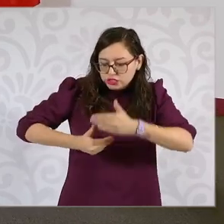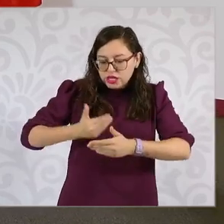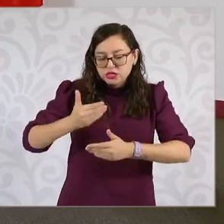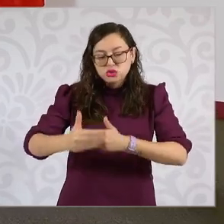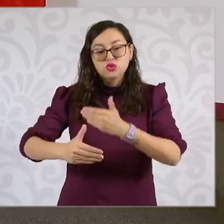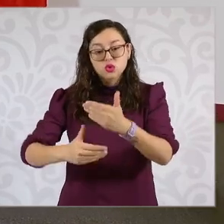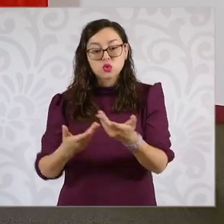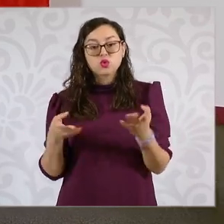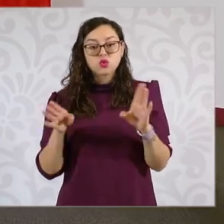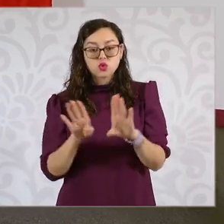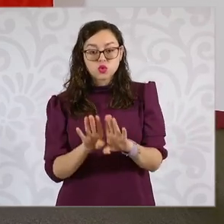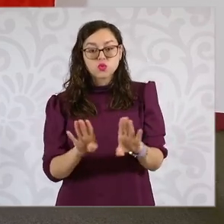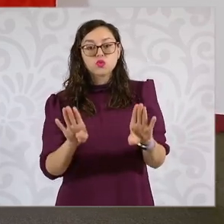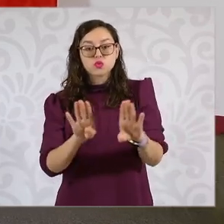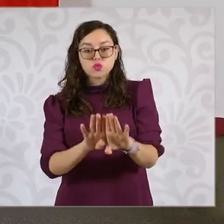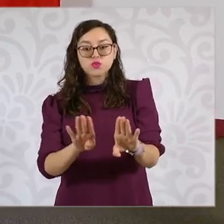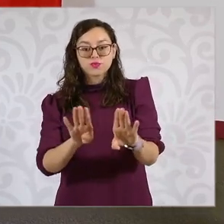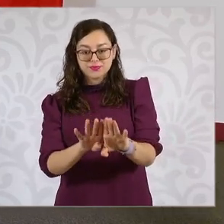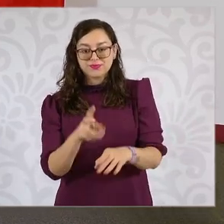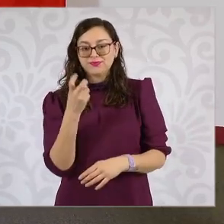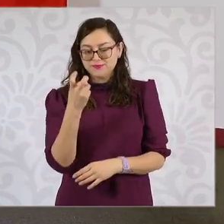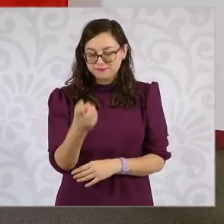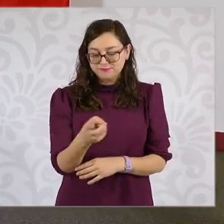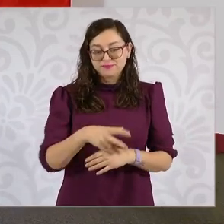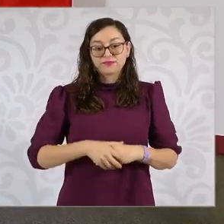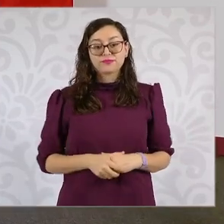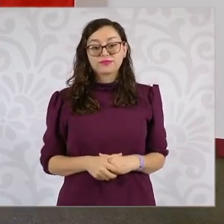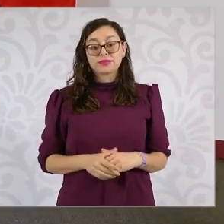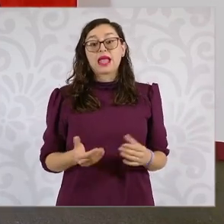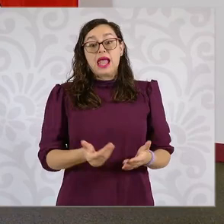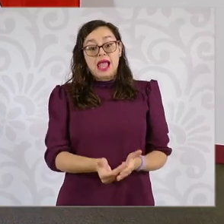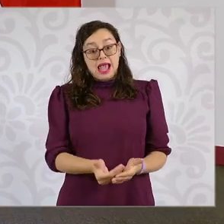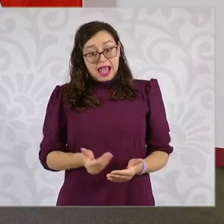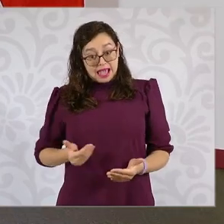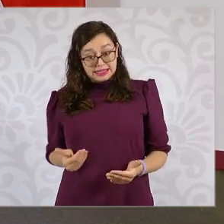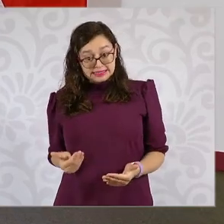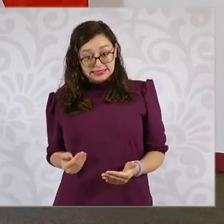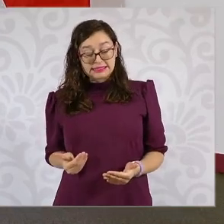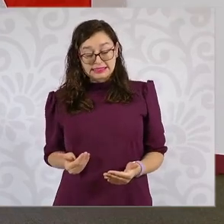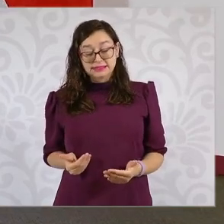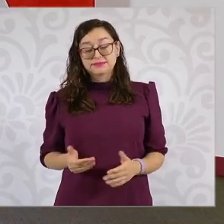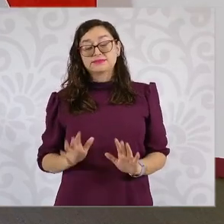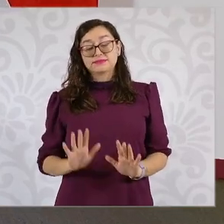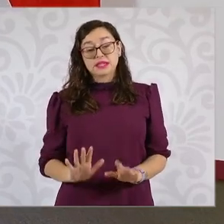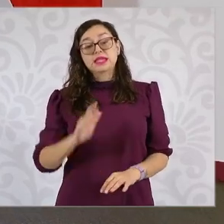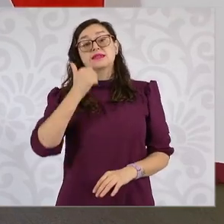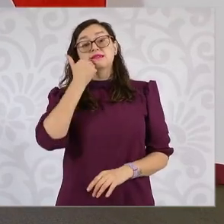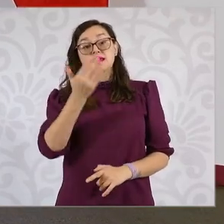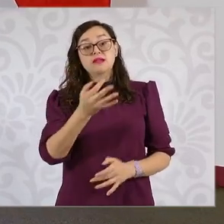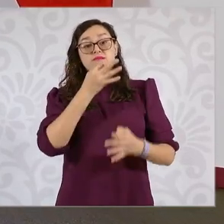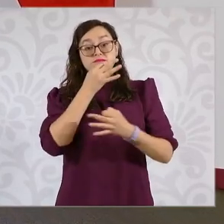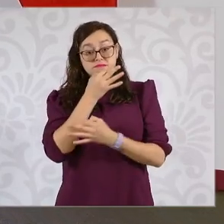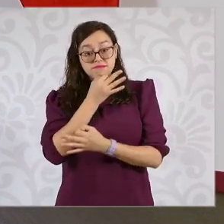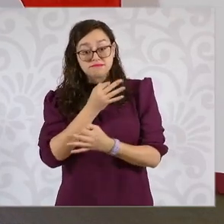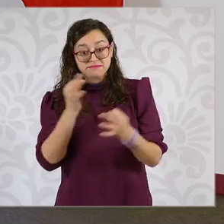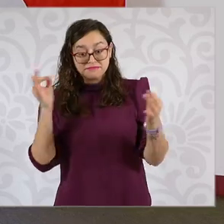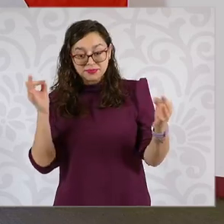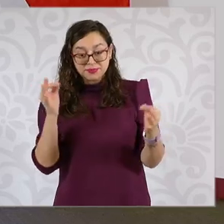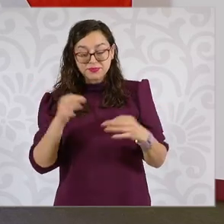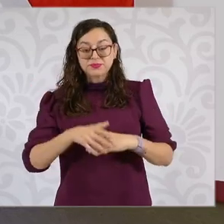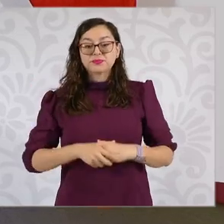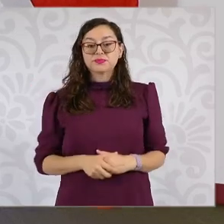Antes de ello quisiera manifestar que lamentamos el homicidio, el